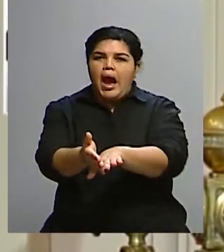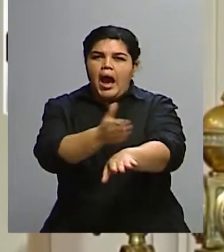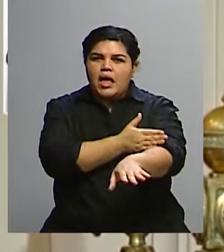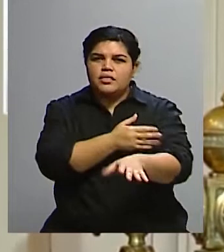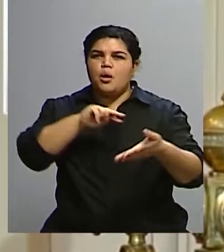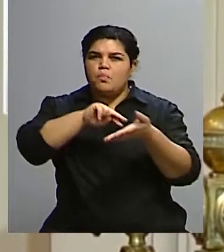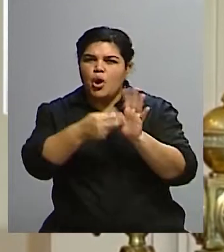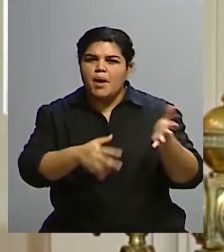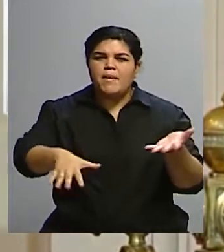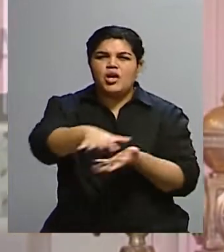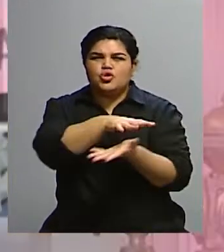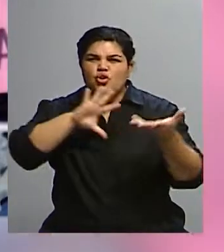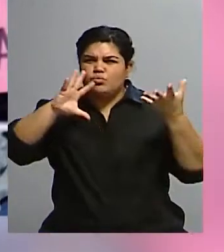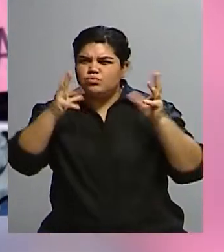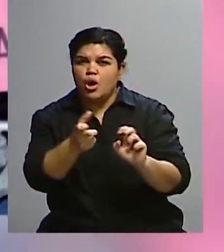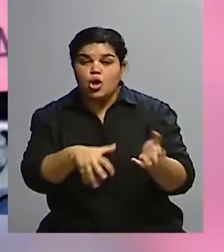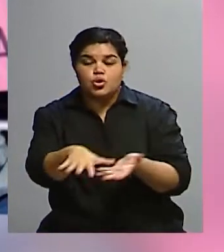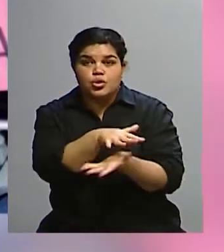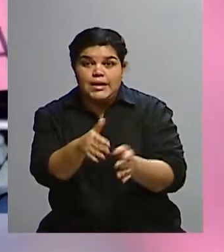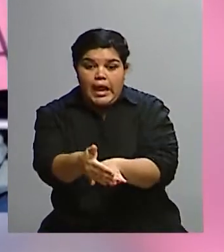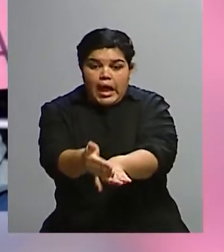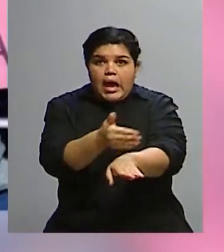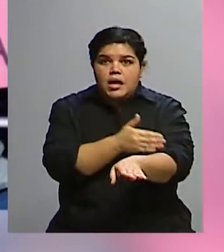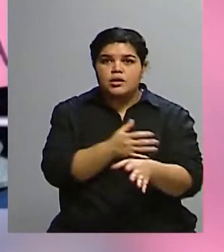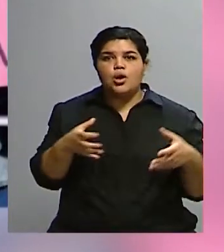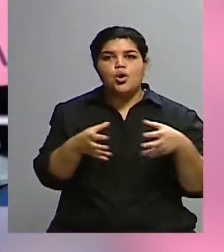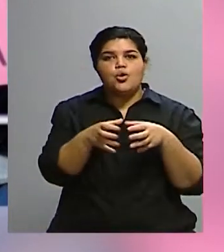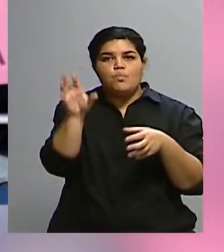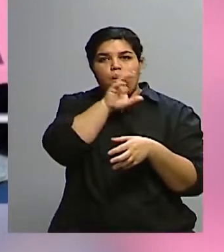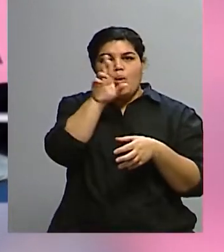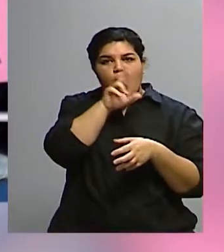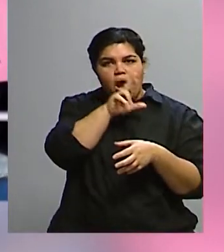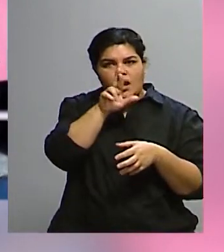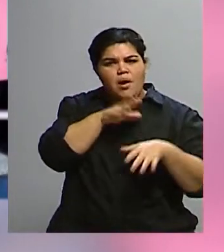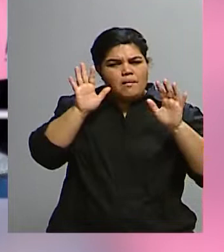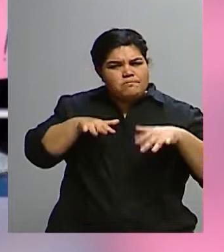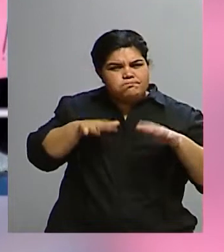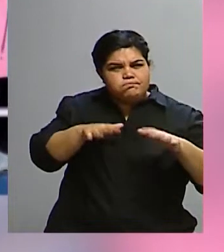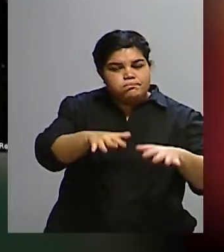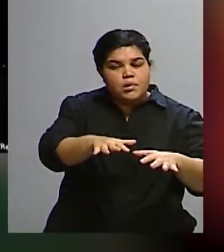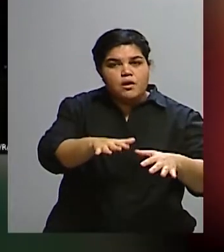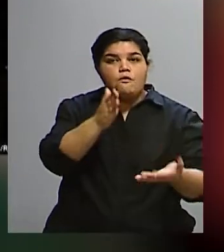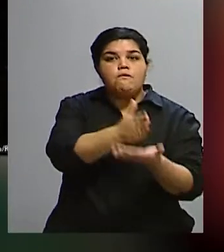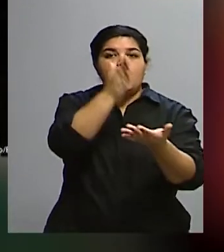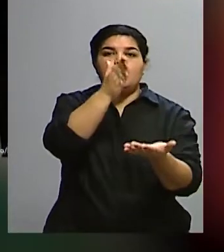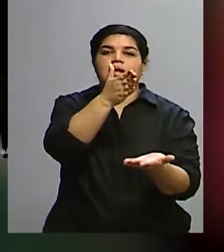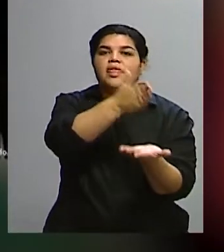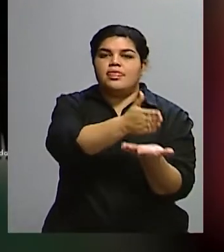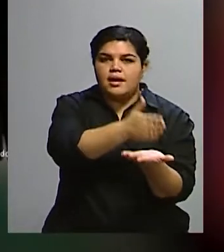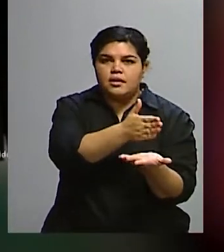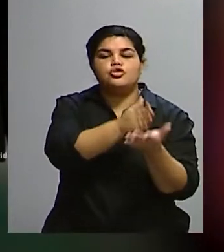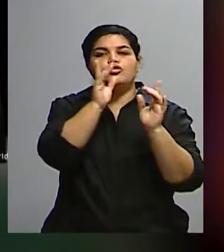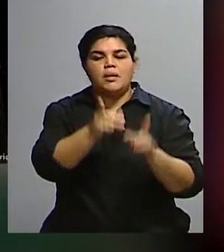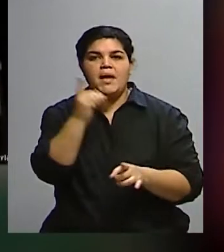fuerte, digamos, presencia de este movimiento feminista en la Facultad de Derecho y en la Universidad de Chile, que también